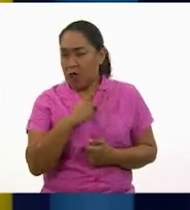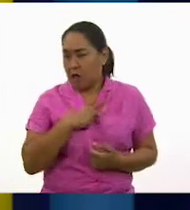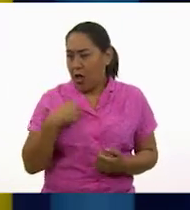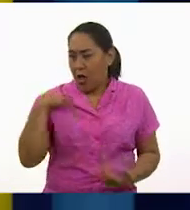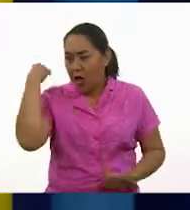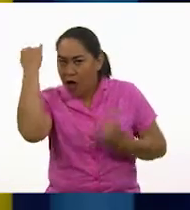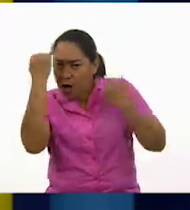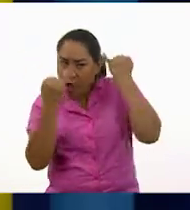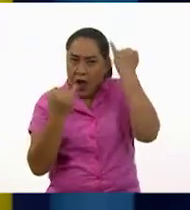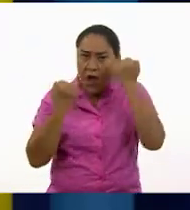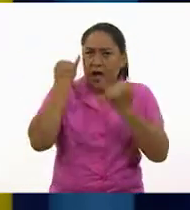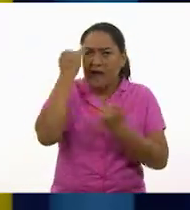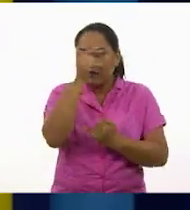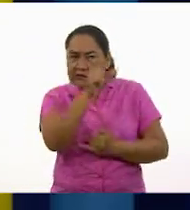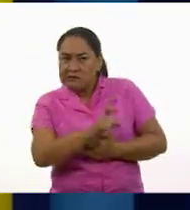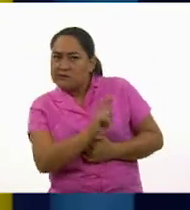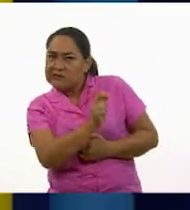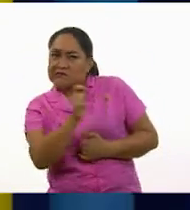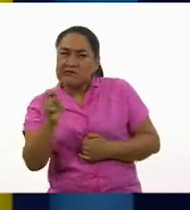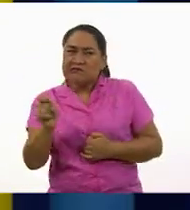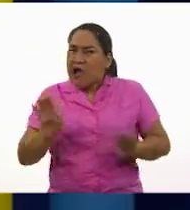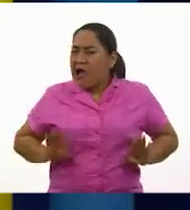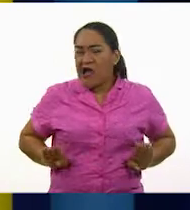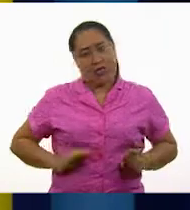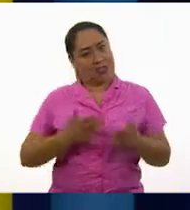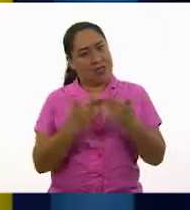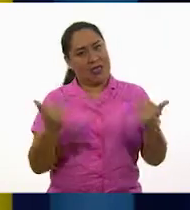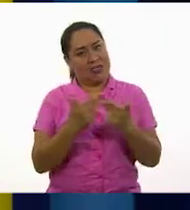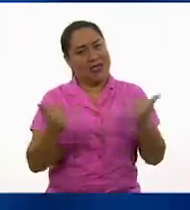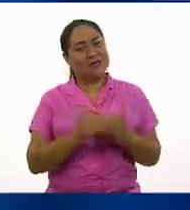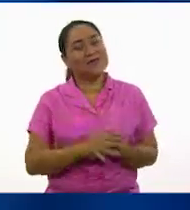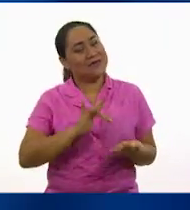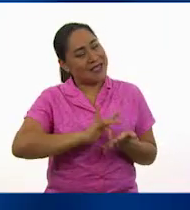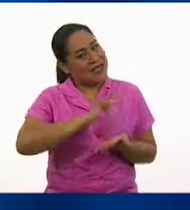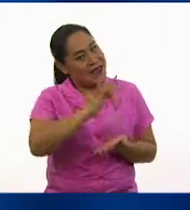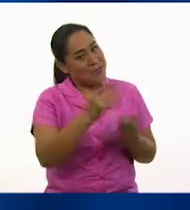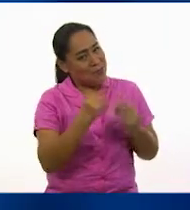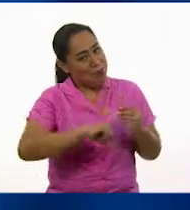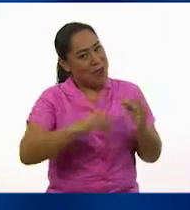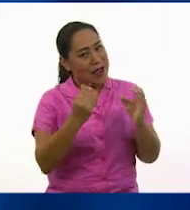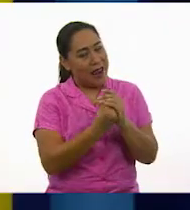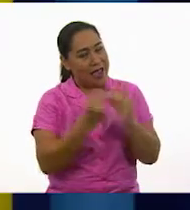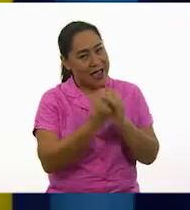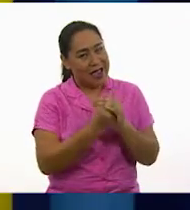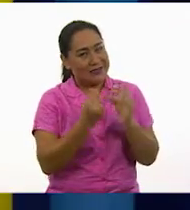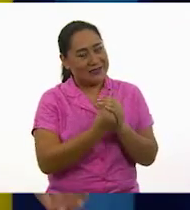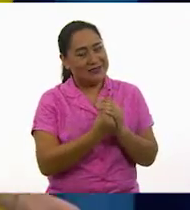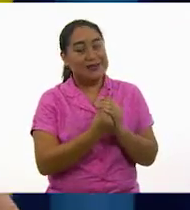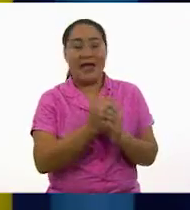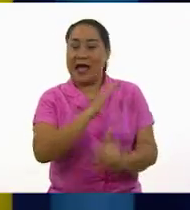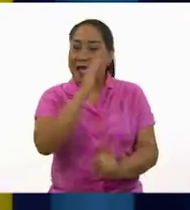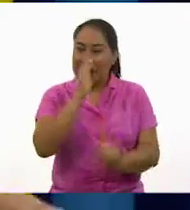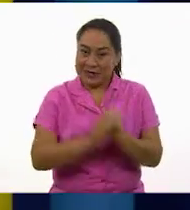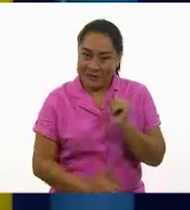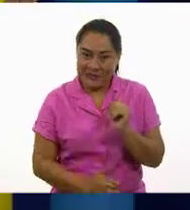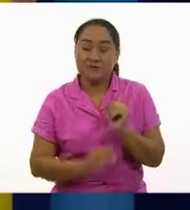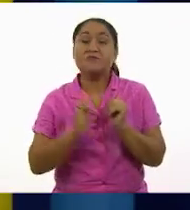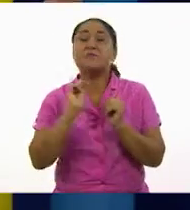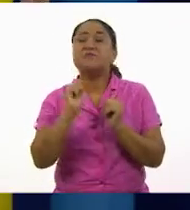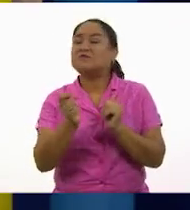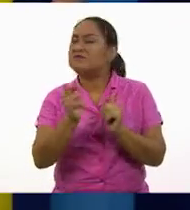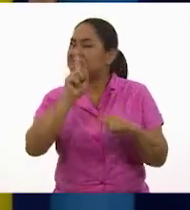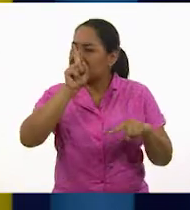prejuicios ni estereotipos. Muchísimas gracias, maestra, por la clase del día de hoy. Hemos terminado con